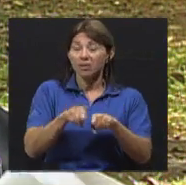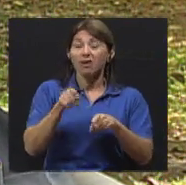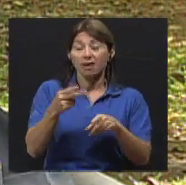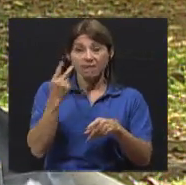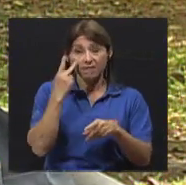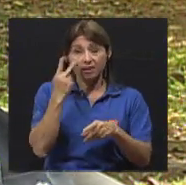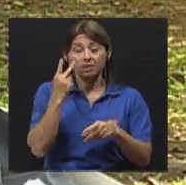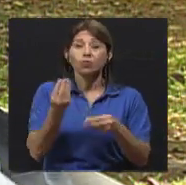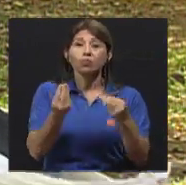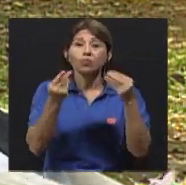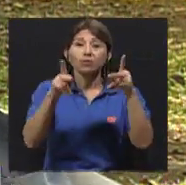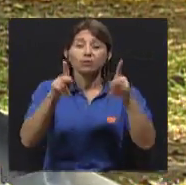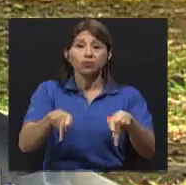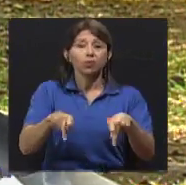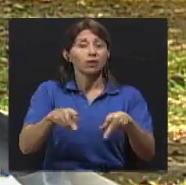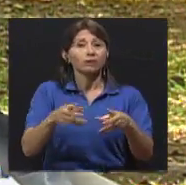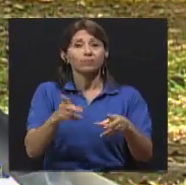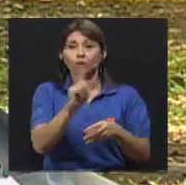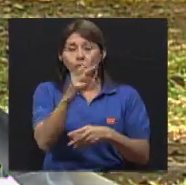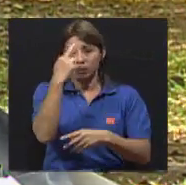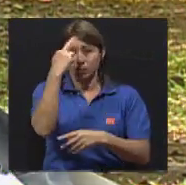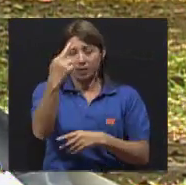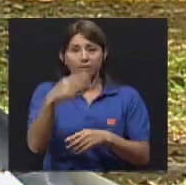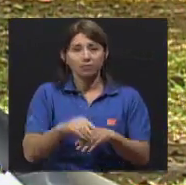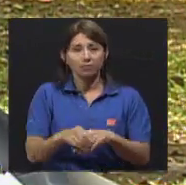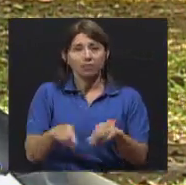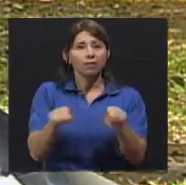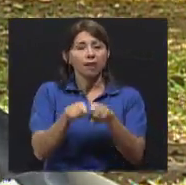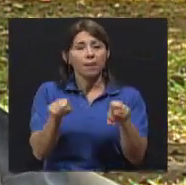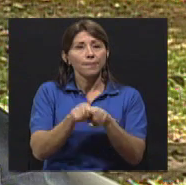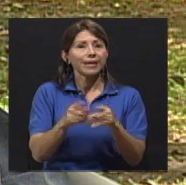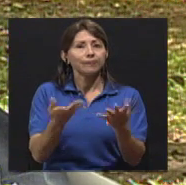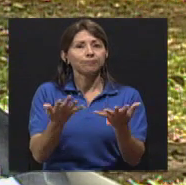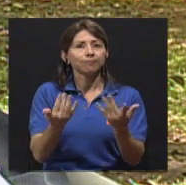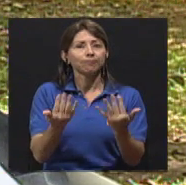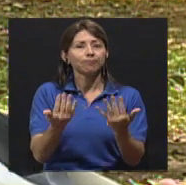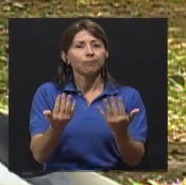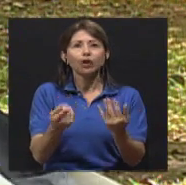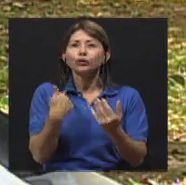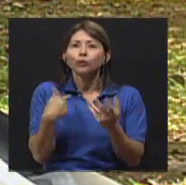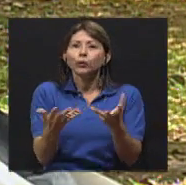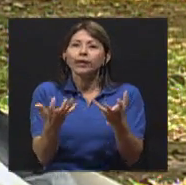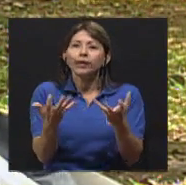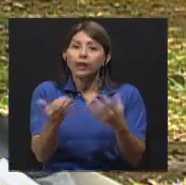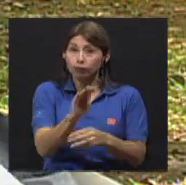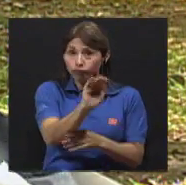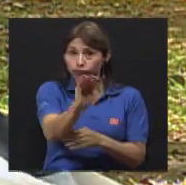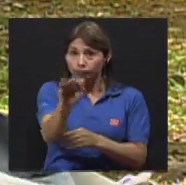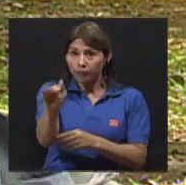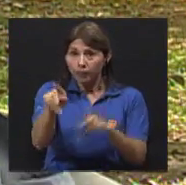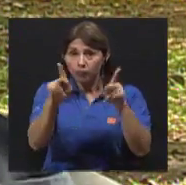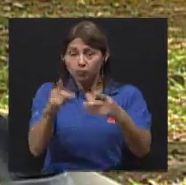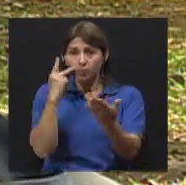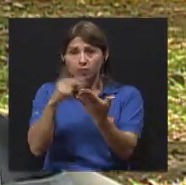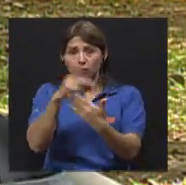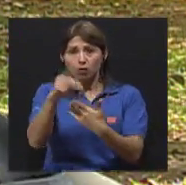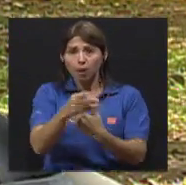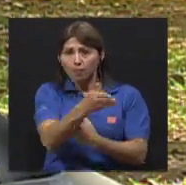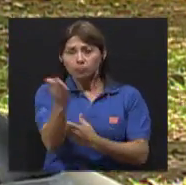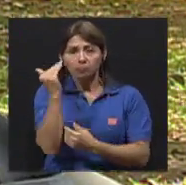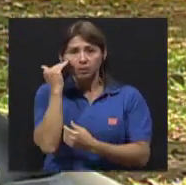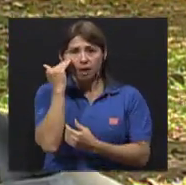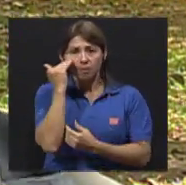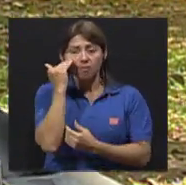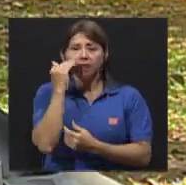comportamiento de los conductores, que hay que tener... ¿Cómo le puedo decir? Lo que quiero es que la población y las personas que están viendo este